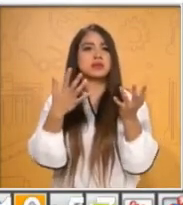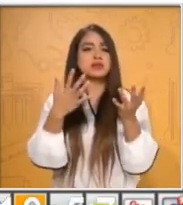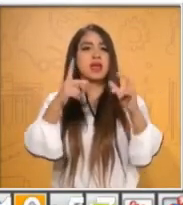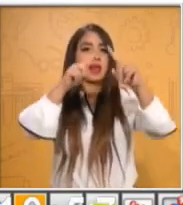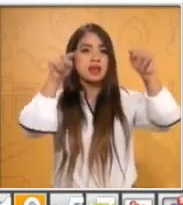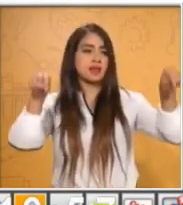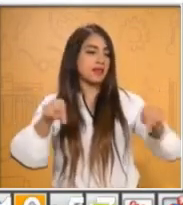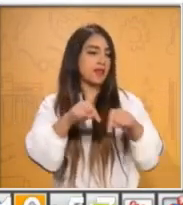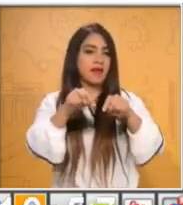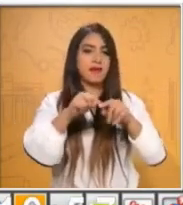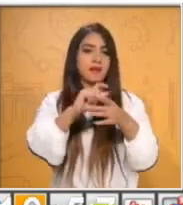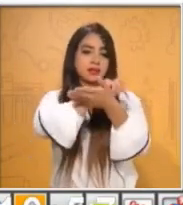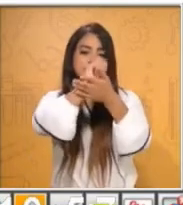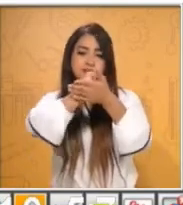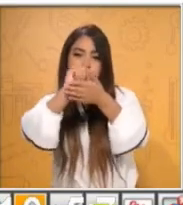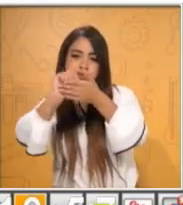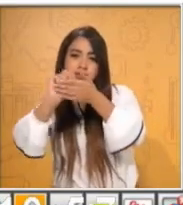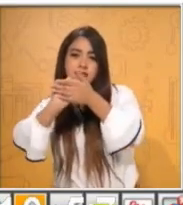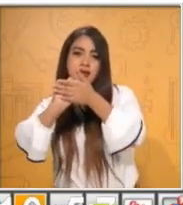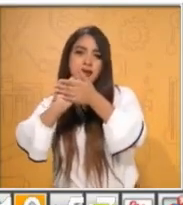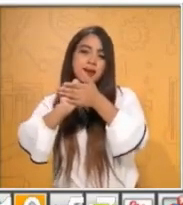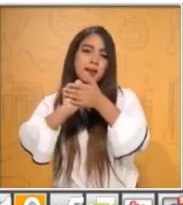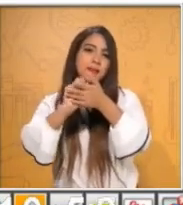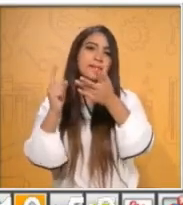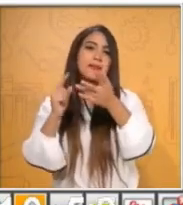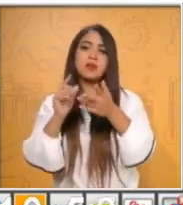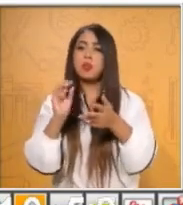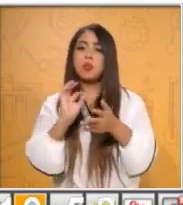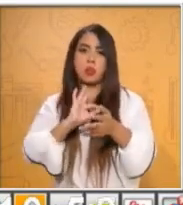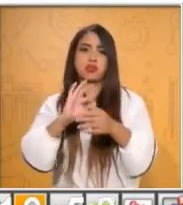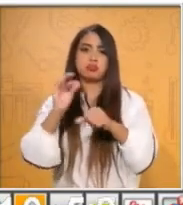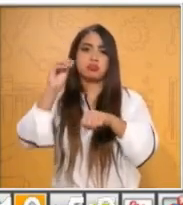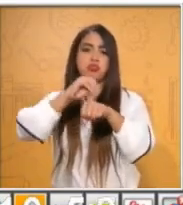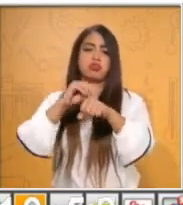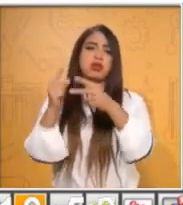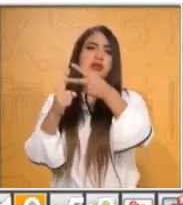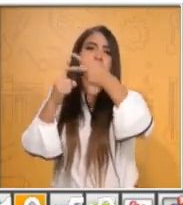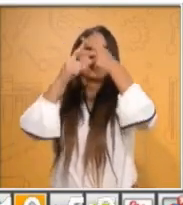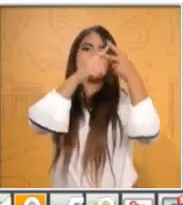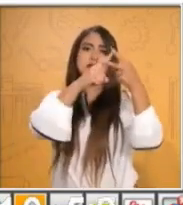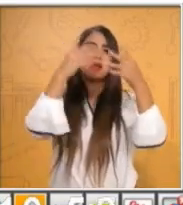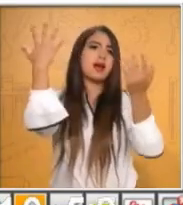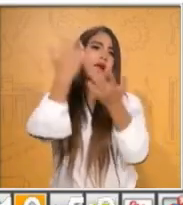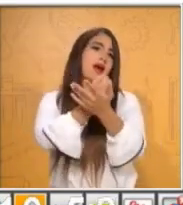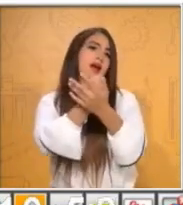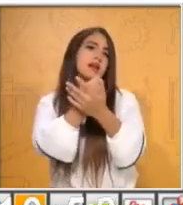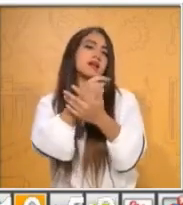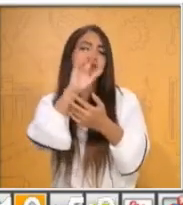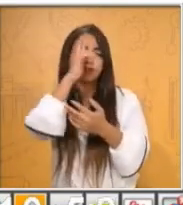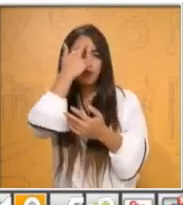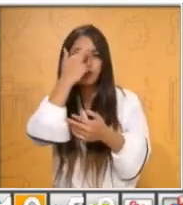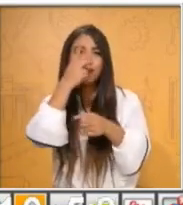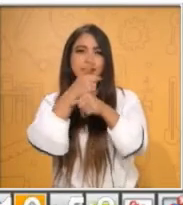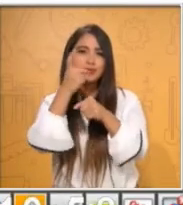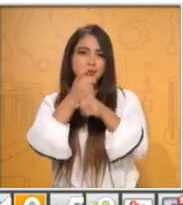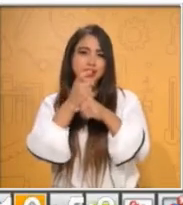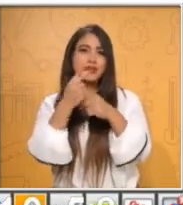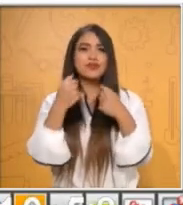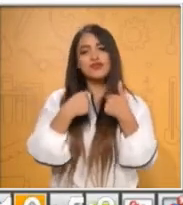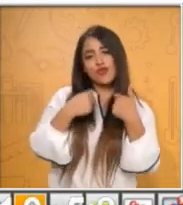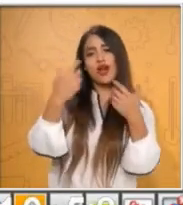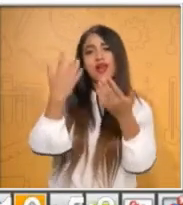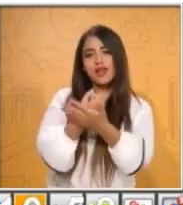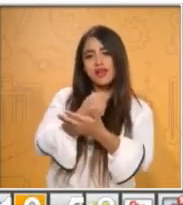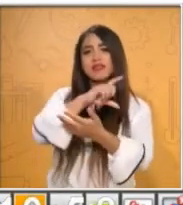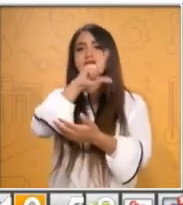y vas a ponerle ahí una estrellita al ganador. En el primero acuérdate que gané yo, en el segundo ganó la maestra Ana, en el